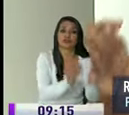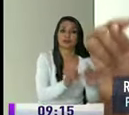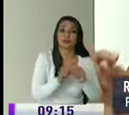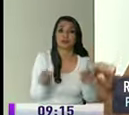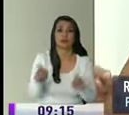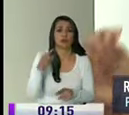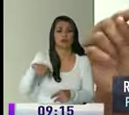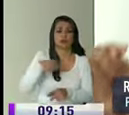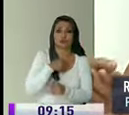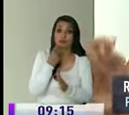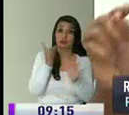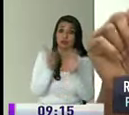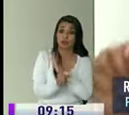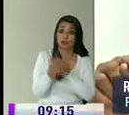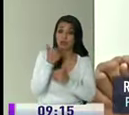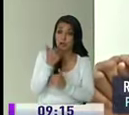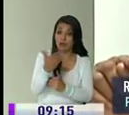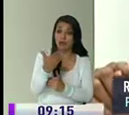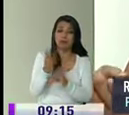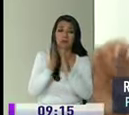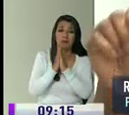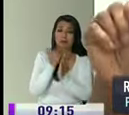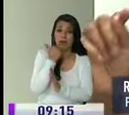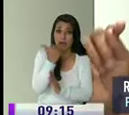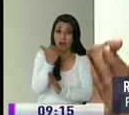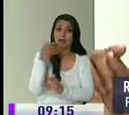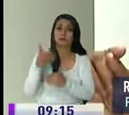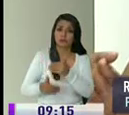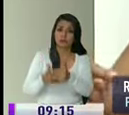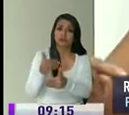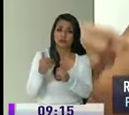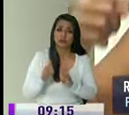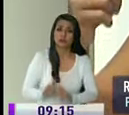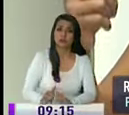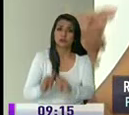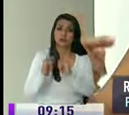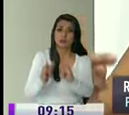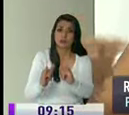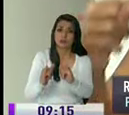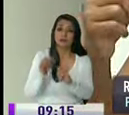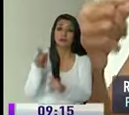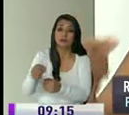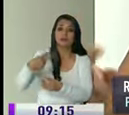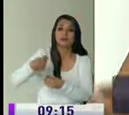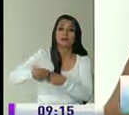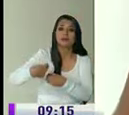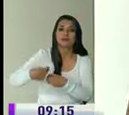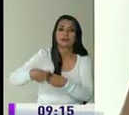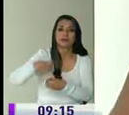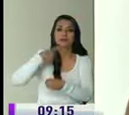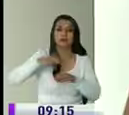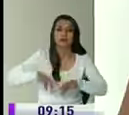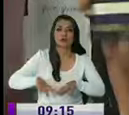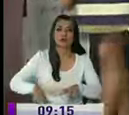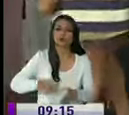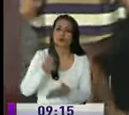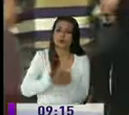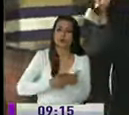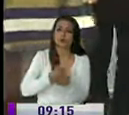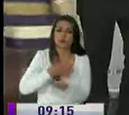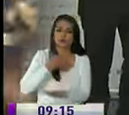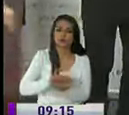las demandas denuncias y pedidos de los ciudadanos cuando participan para luchar contra la corrupción